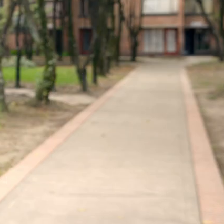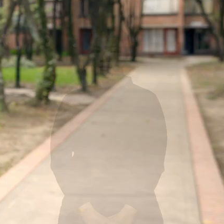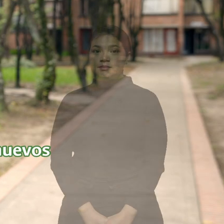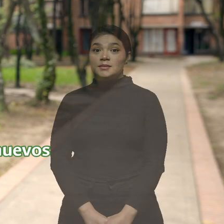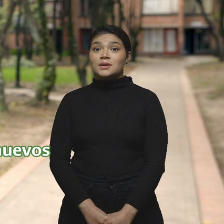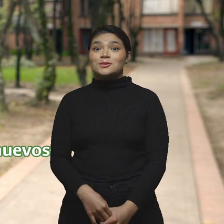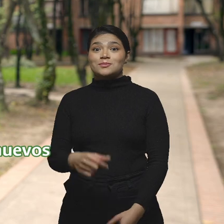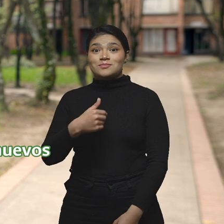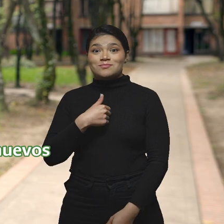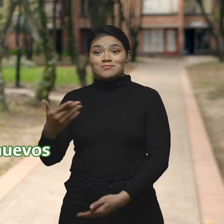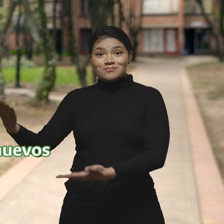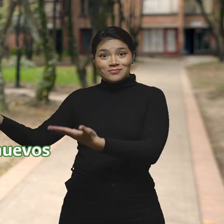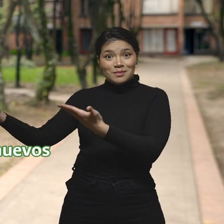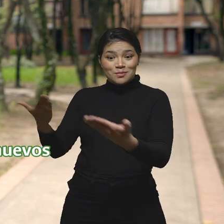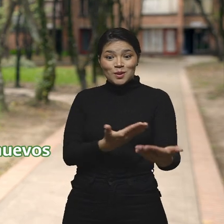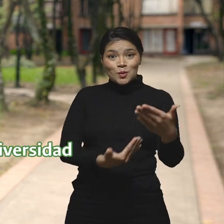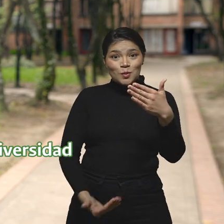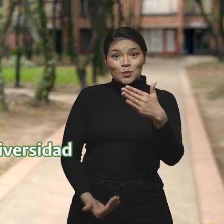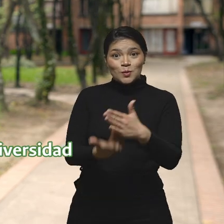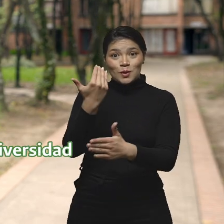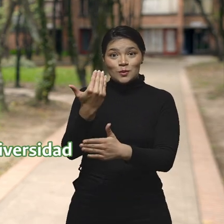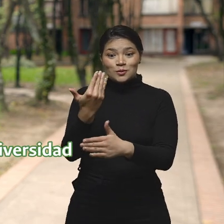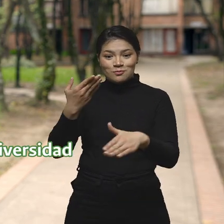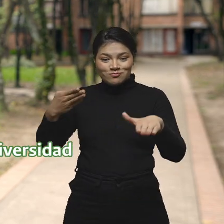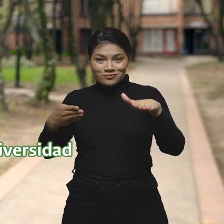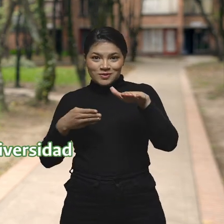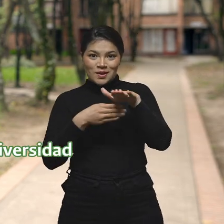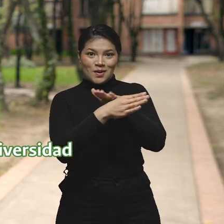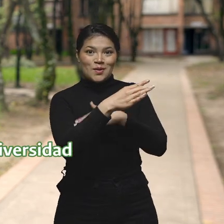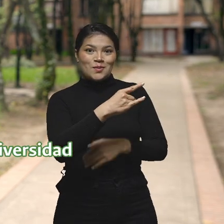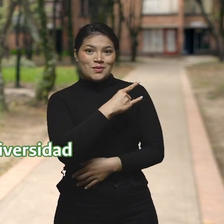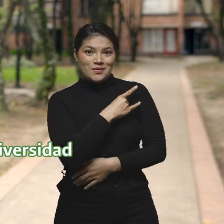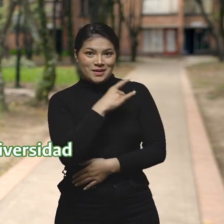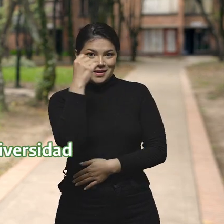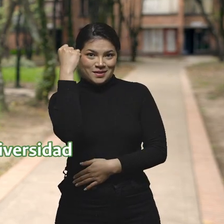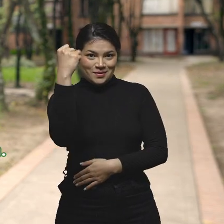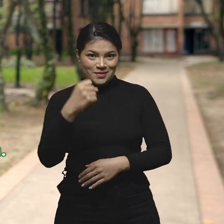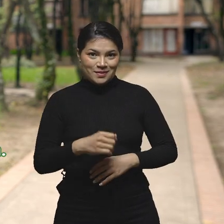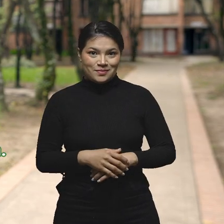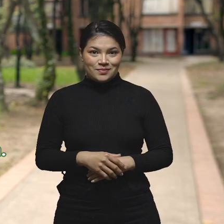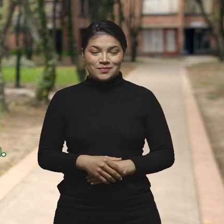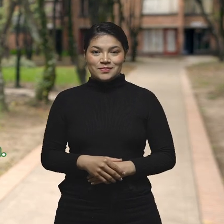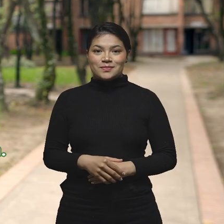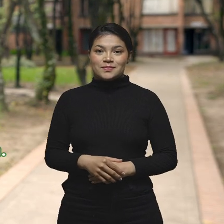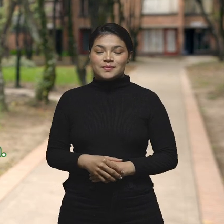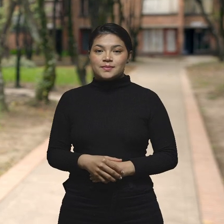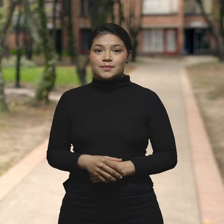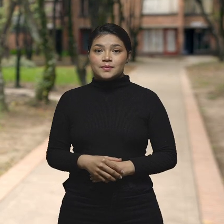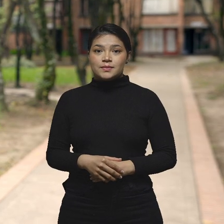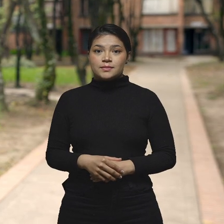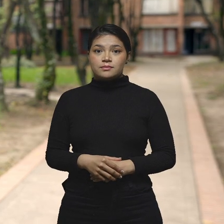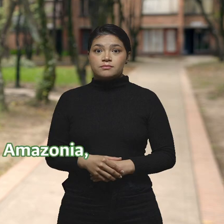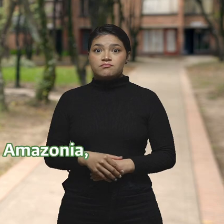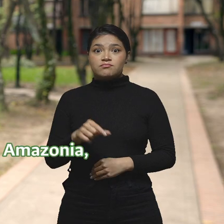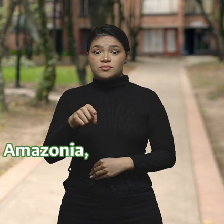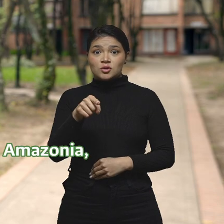Le doy la bienvenida a los nuevos admitidos y admitidas a la Universidad Nacional de Colombia.